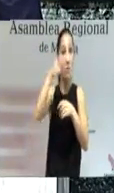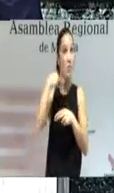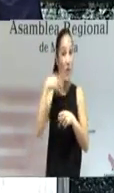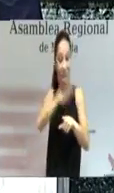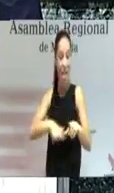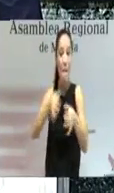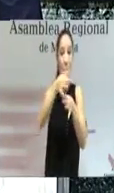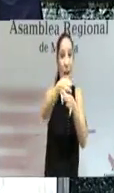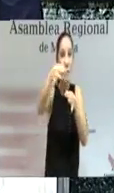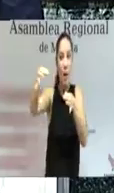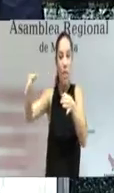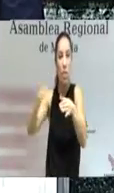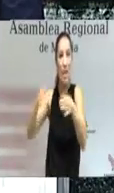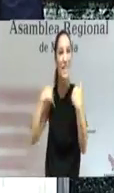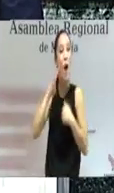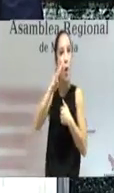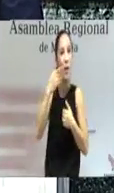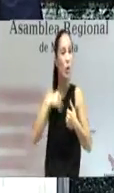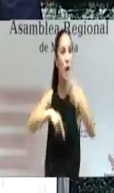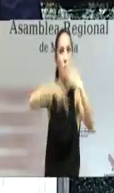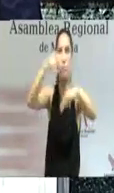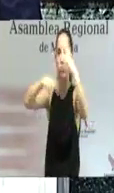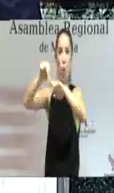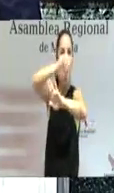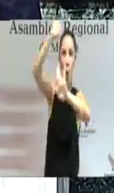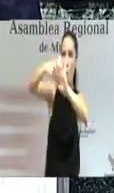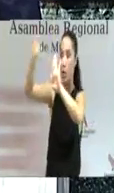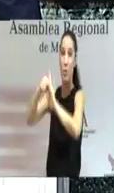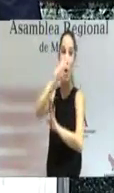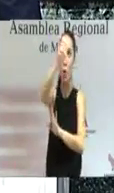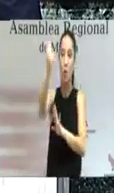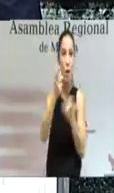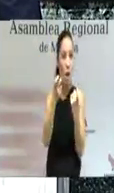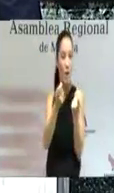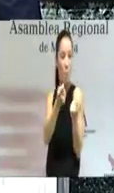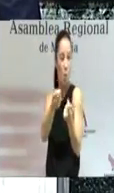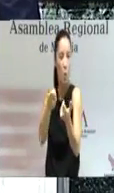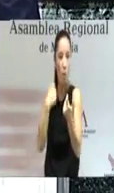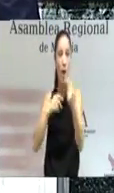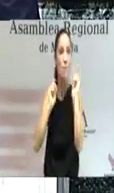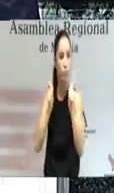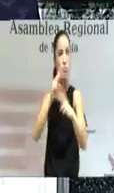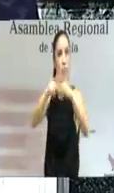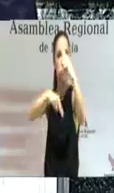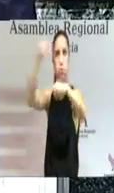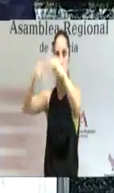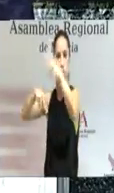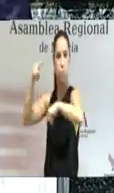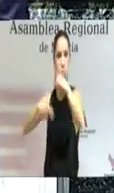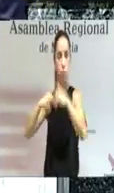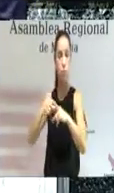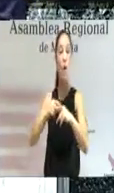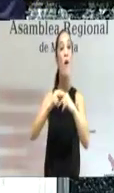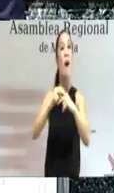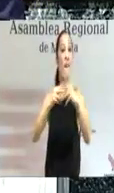reconstruidos en su totalidad y como el resto se encuentran en pleno desarrollo al que se le suman las nuevas infraestructuras acometidas para